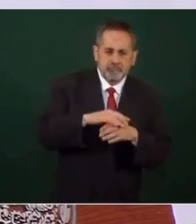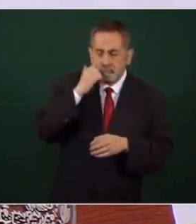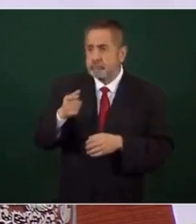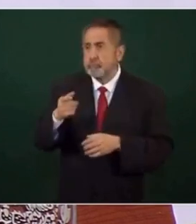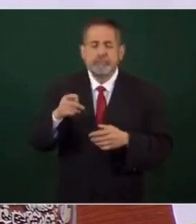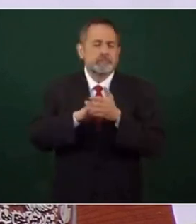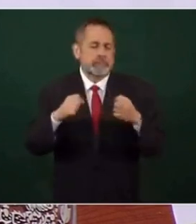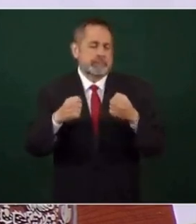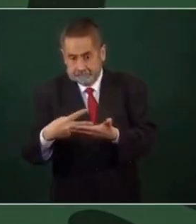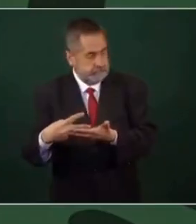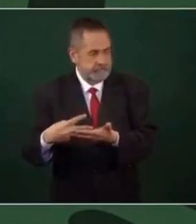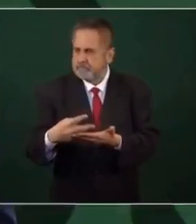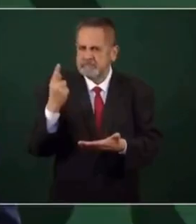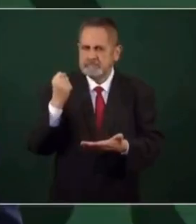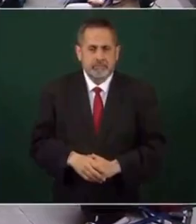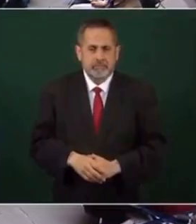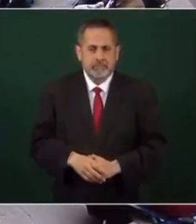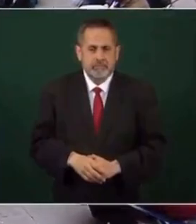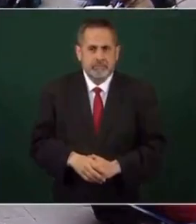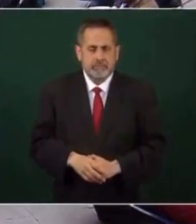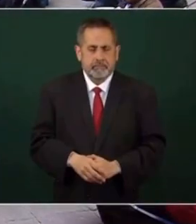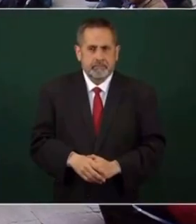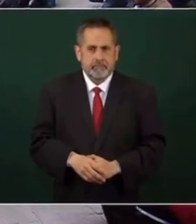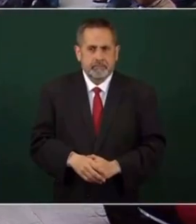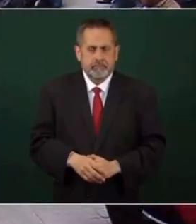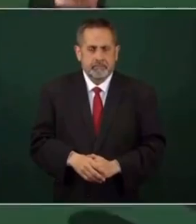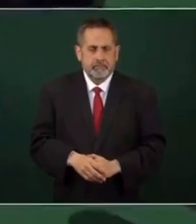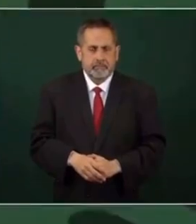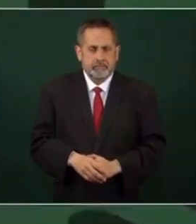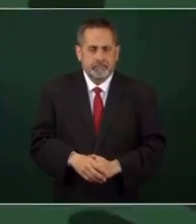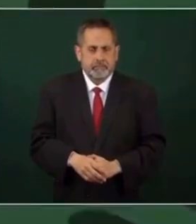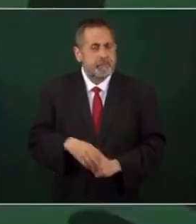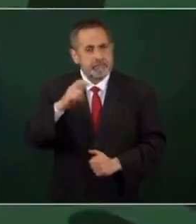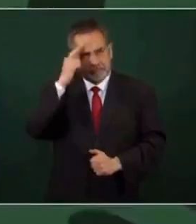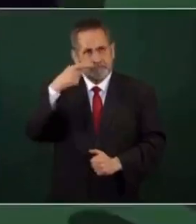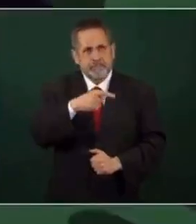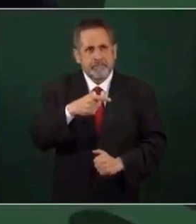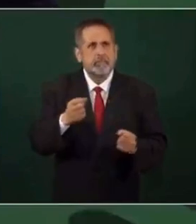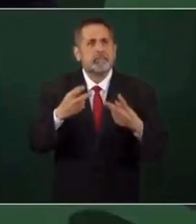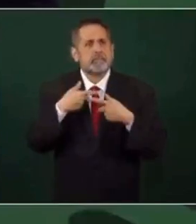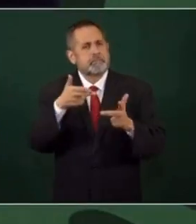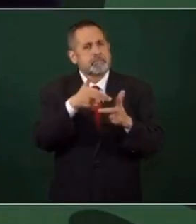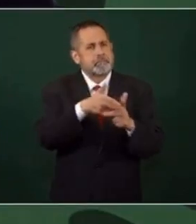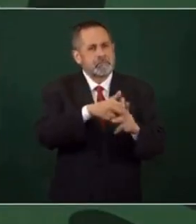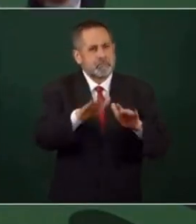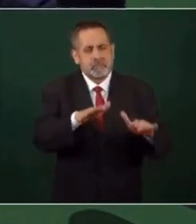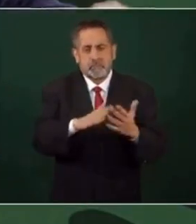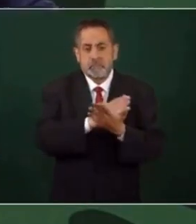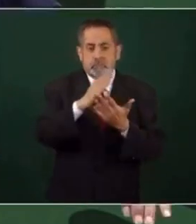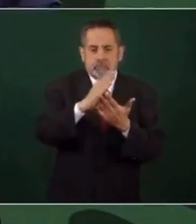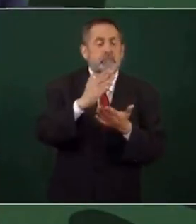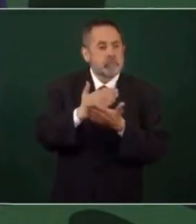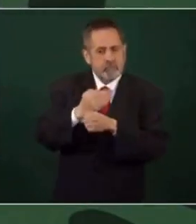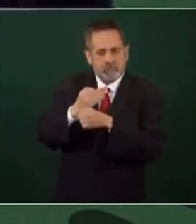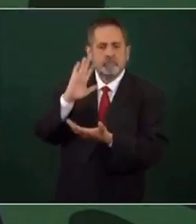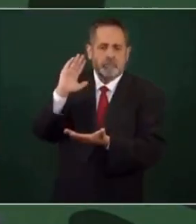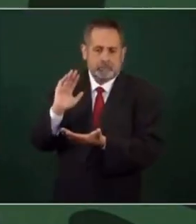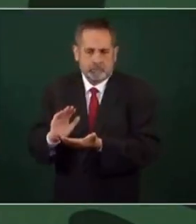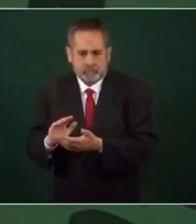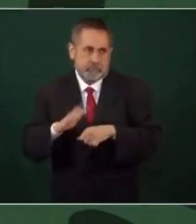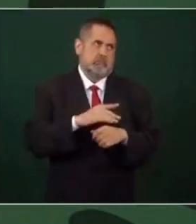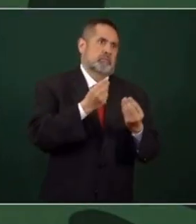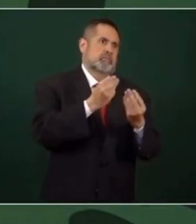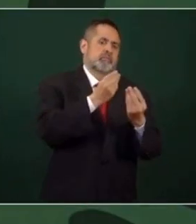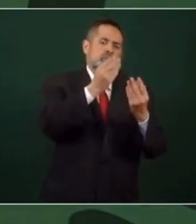rematar a heridos en enfrentamientos, de que había masacres, que aumentó el número de homicidios. Cuando llegamos, sí, ya va para abajo, porque nos